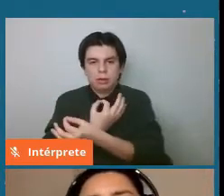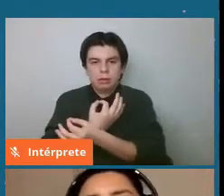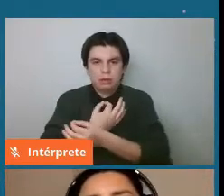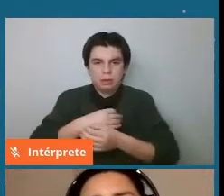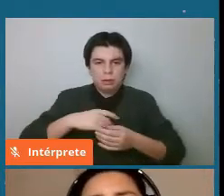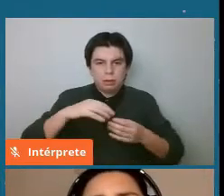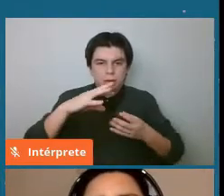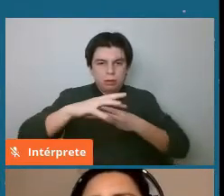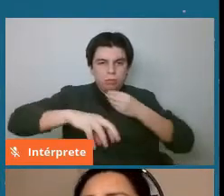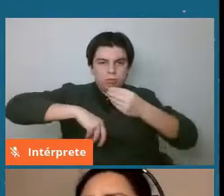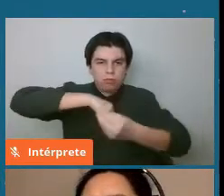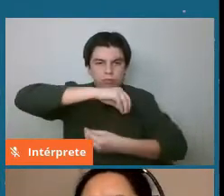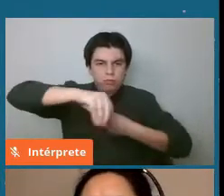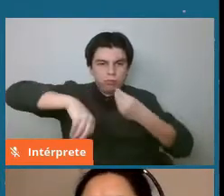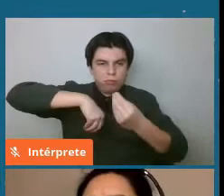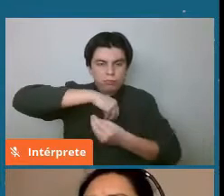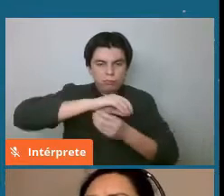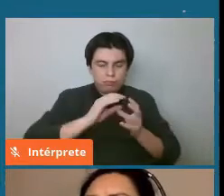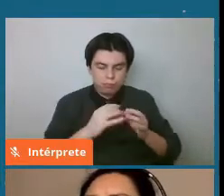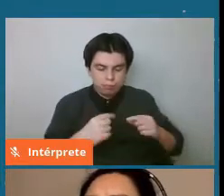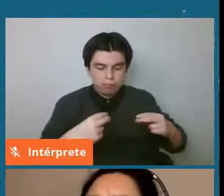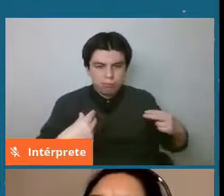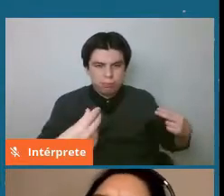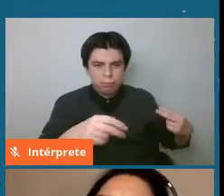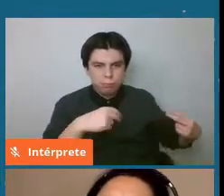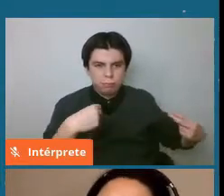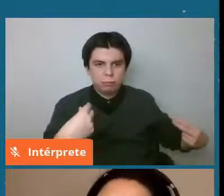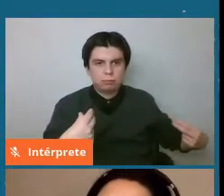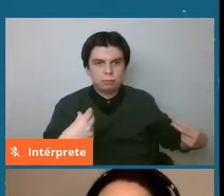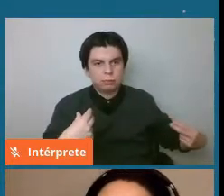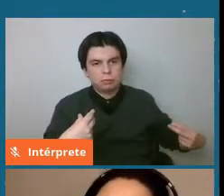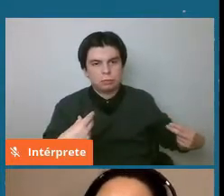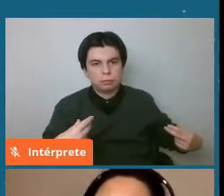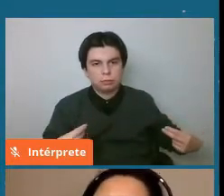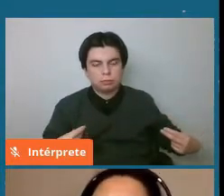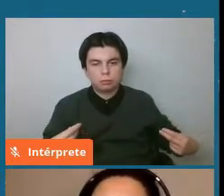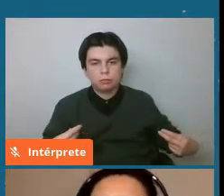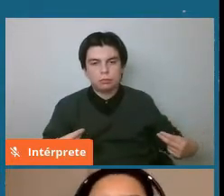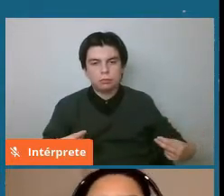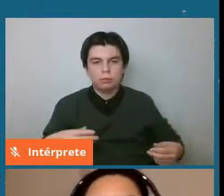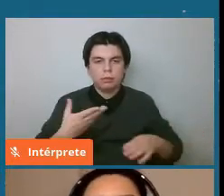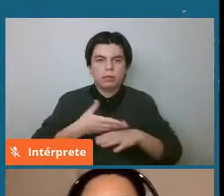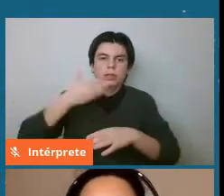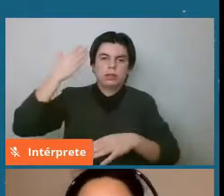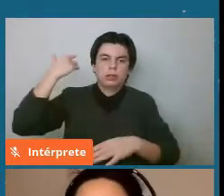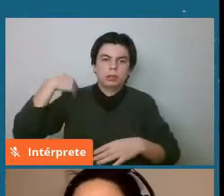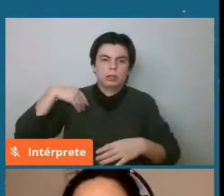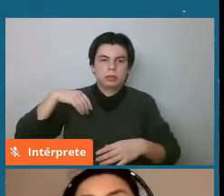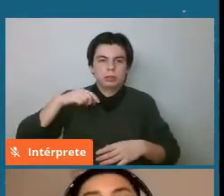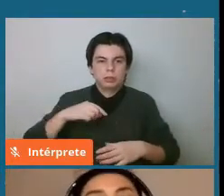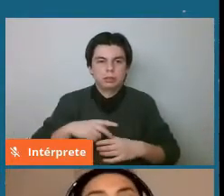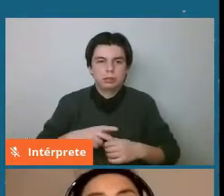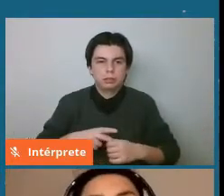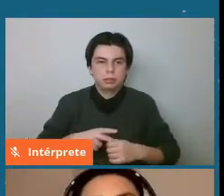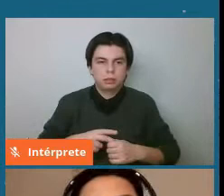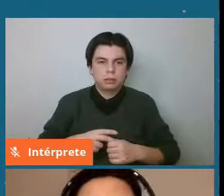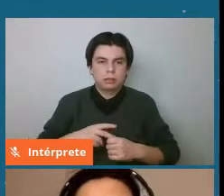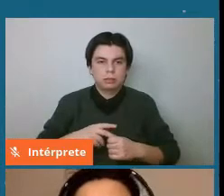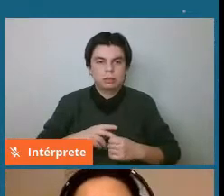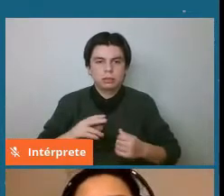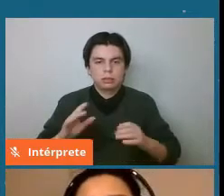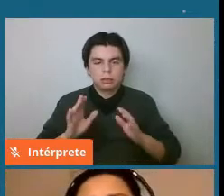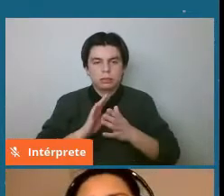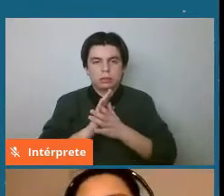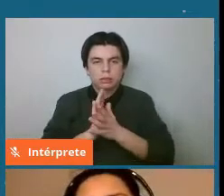cinturón asteroide de tipos de composición entonces hace algunos años atrás y sobre